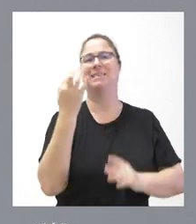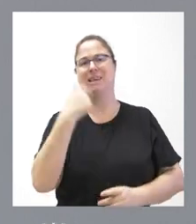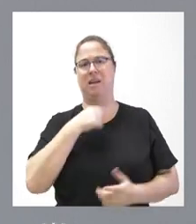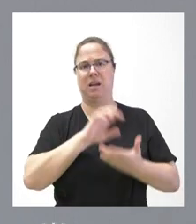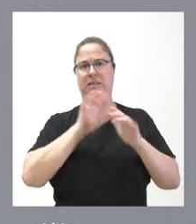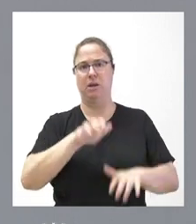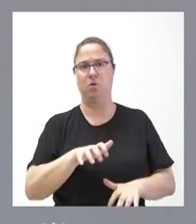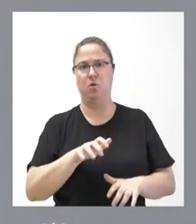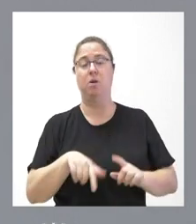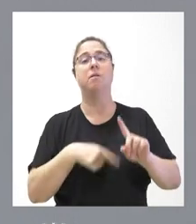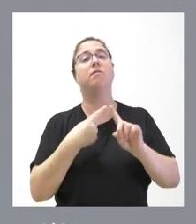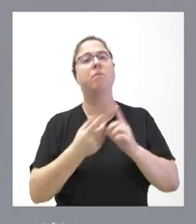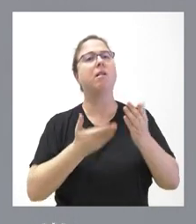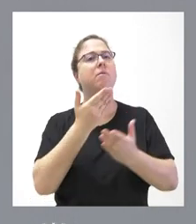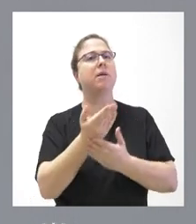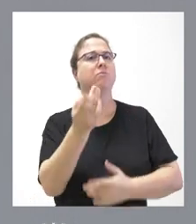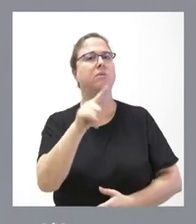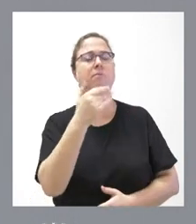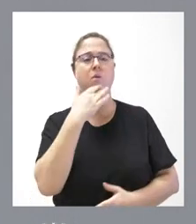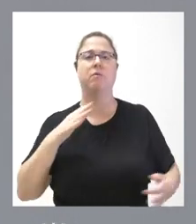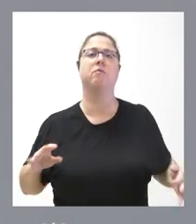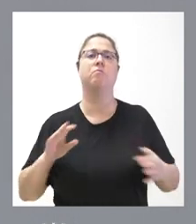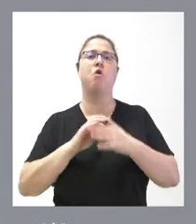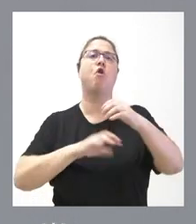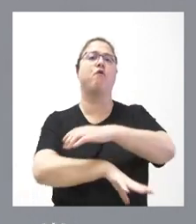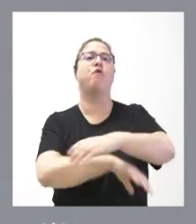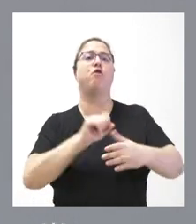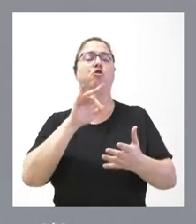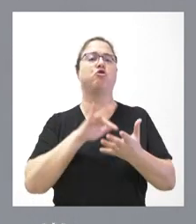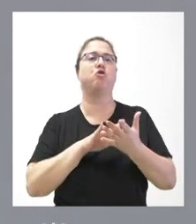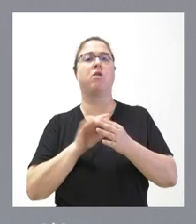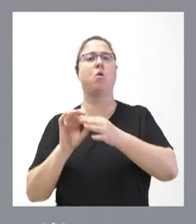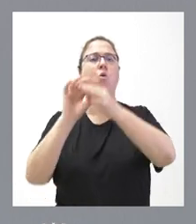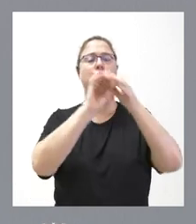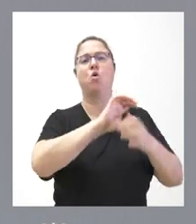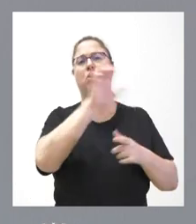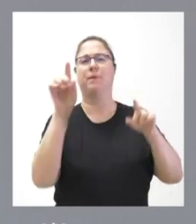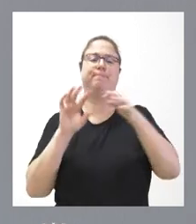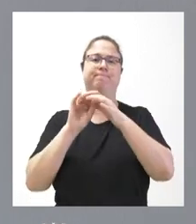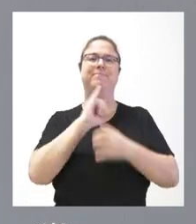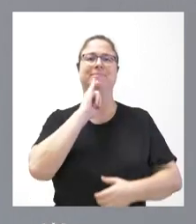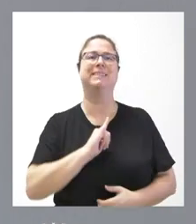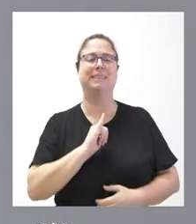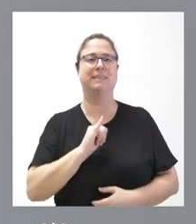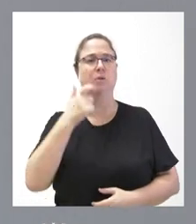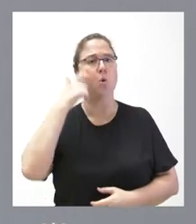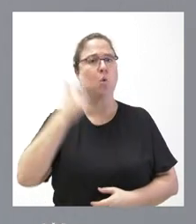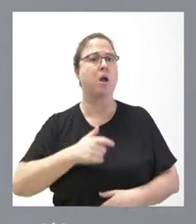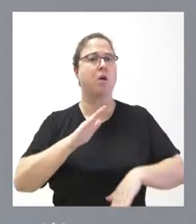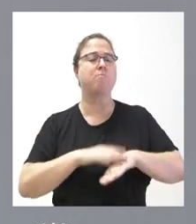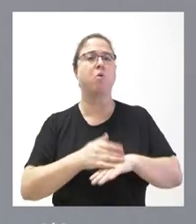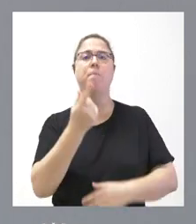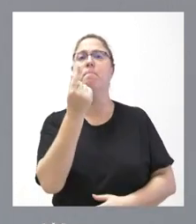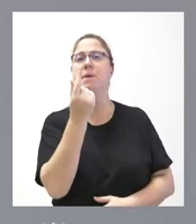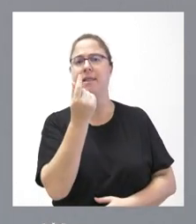Castilla y León. Y luego también pedíamos que, en relación con los fondos que había habido por parte de Unión Europea, en relación con la crisis de Ucrania, vinculada a la bajada del precio